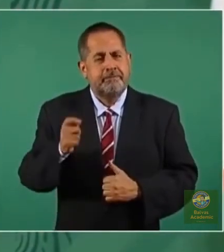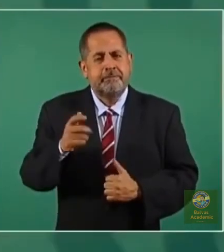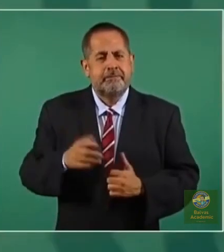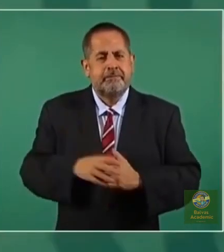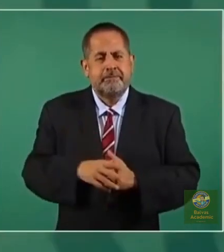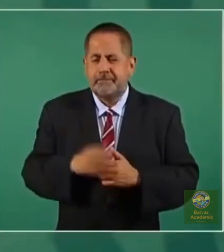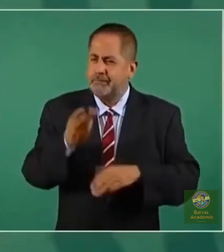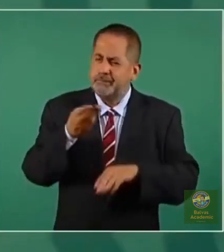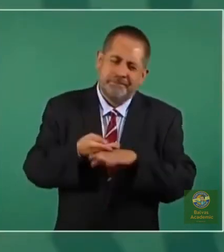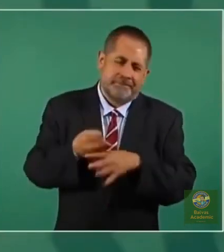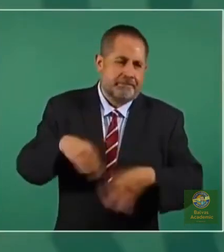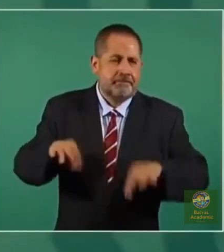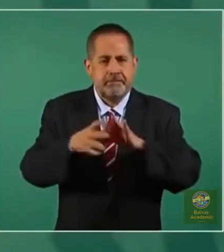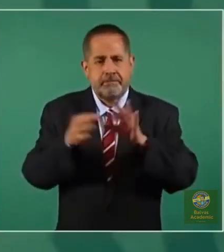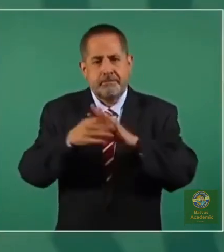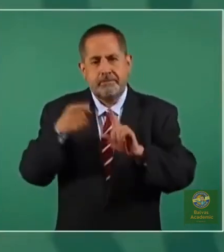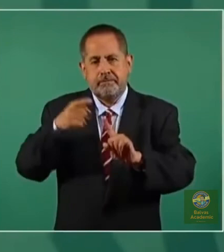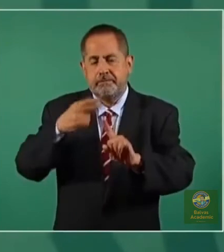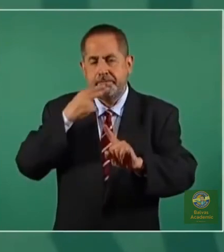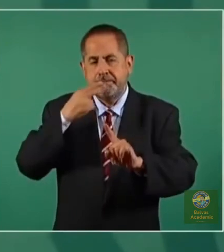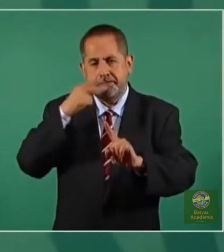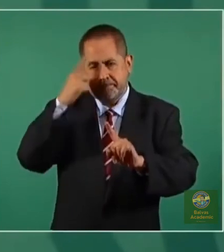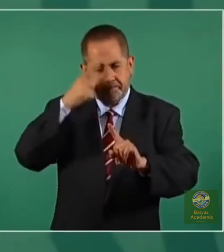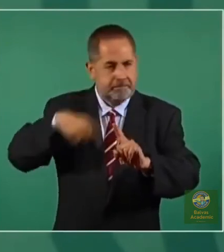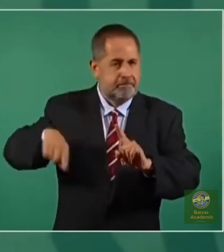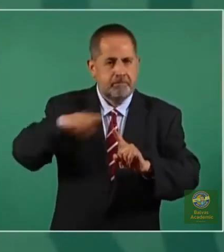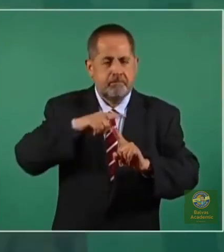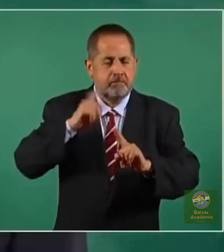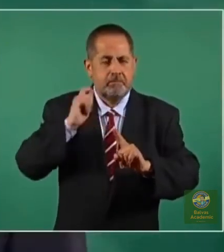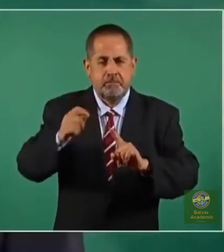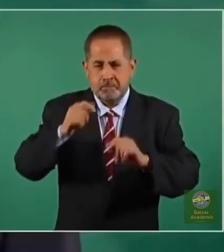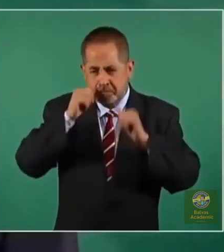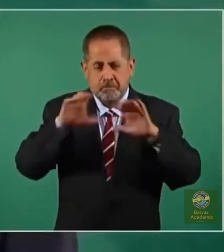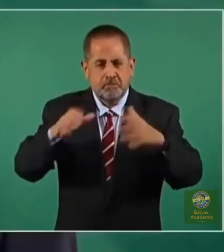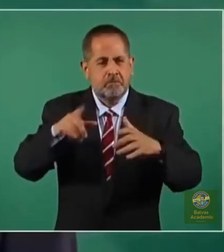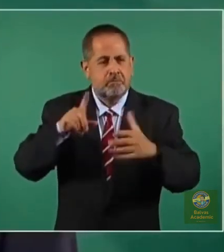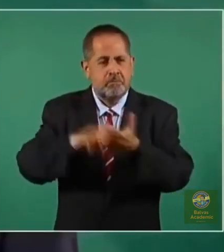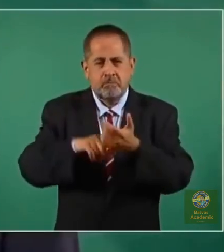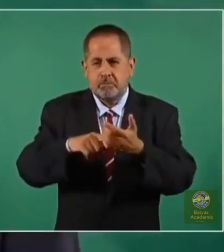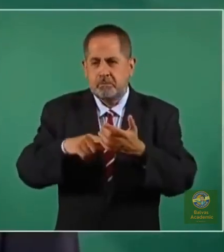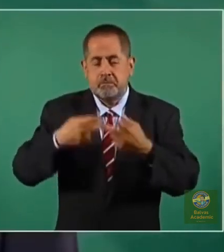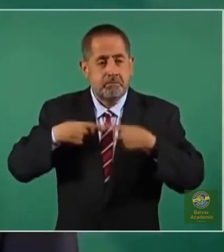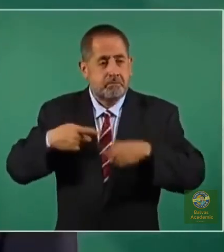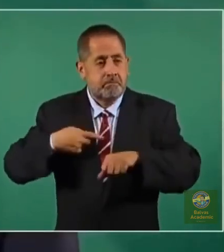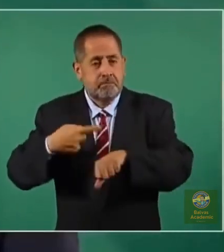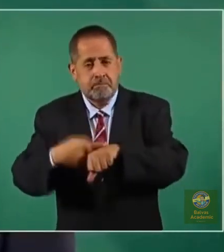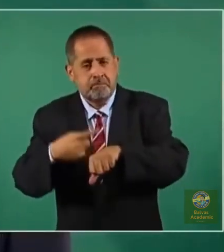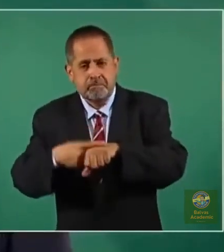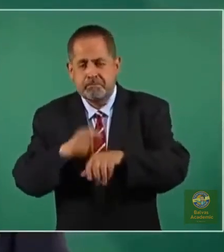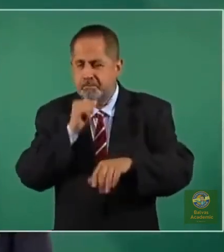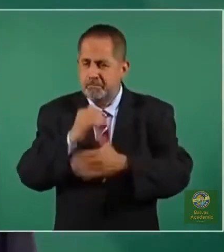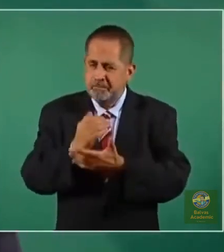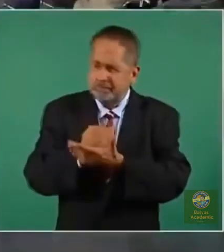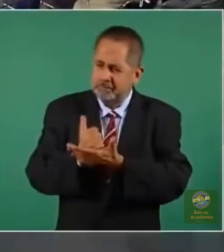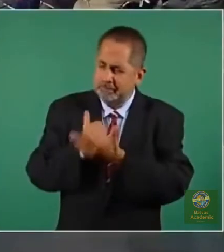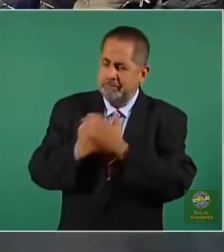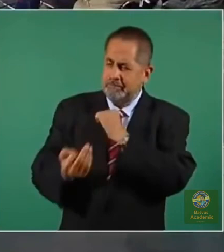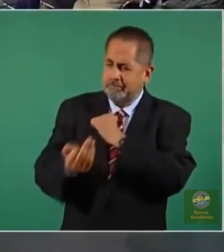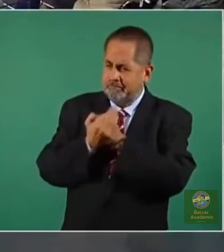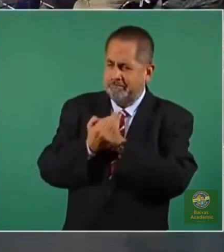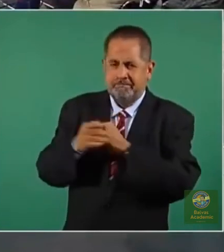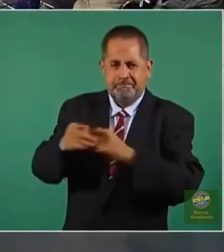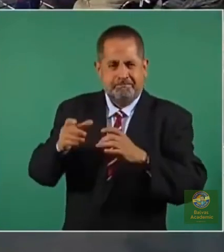fundamental para la atención a las enfermedades, es medicina preventiva.